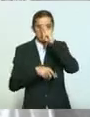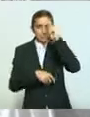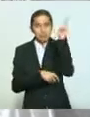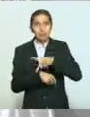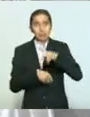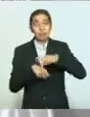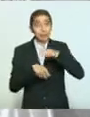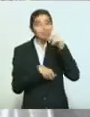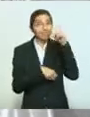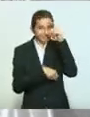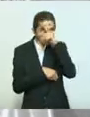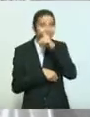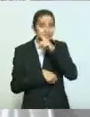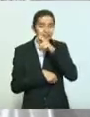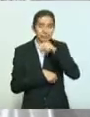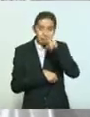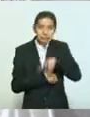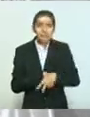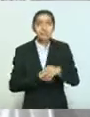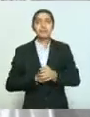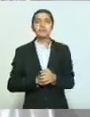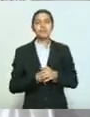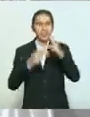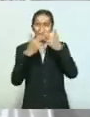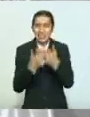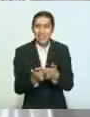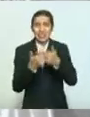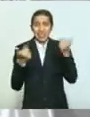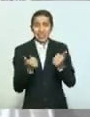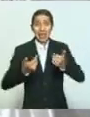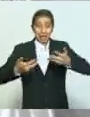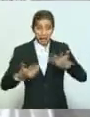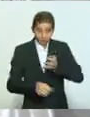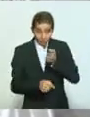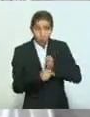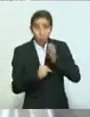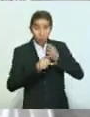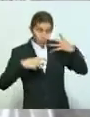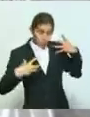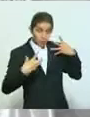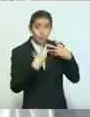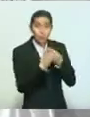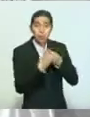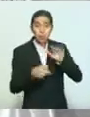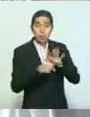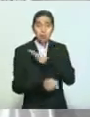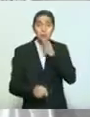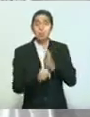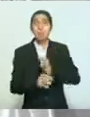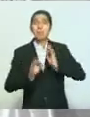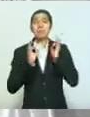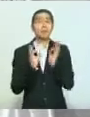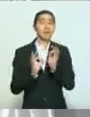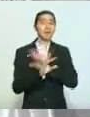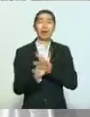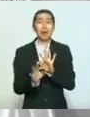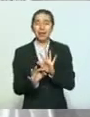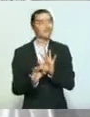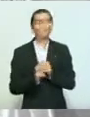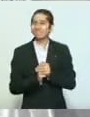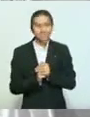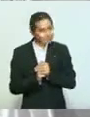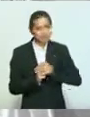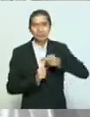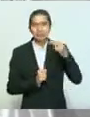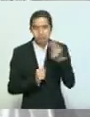Y que nada de lo que hemos realizado hasta ahora será suficiente si no contamos con la